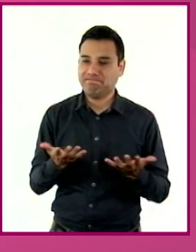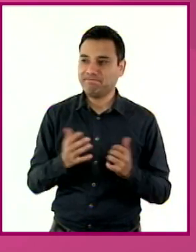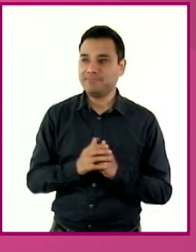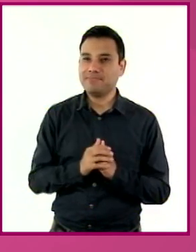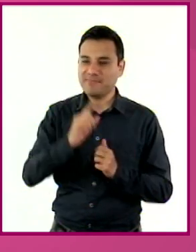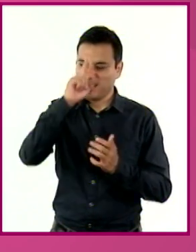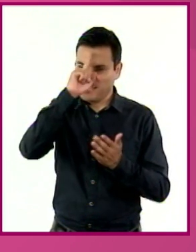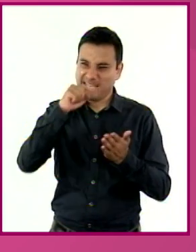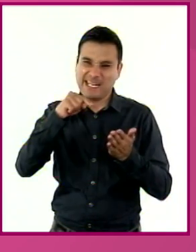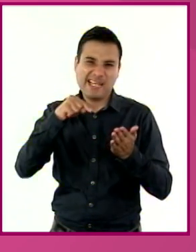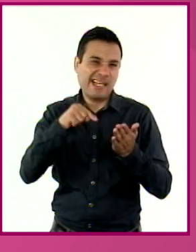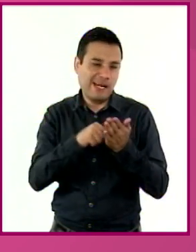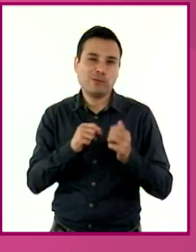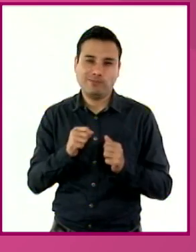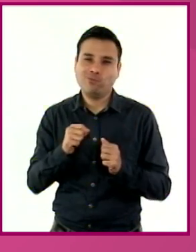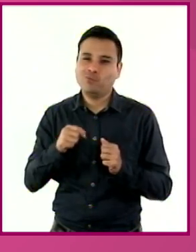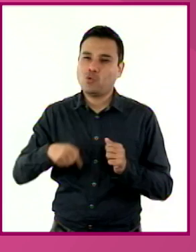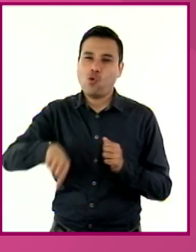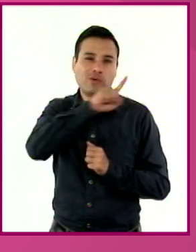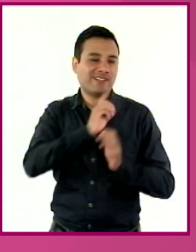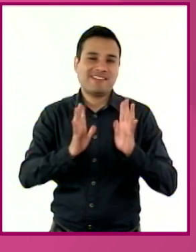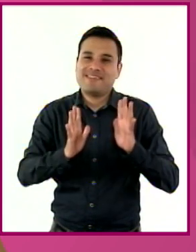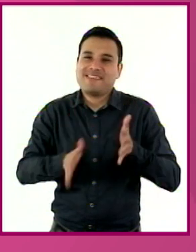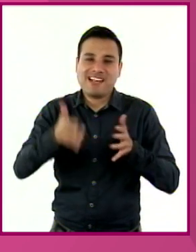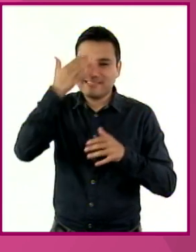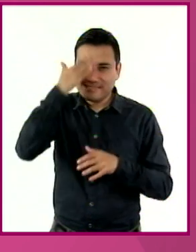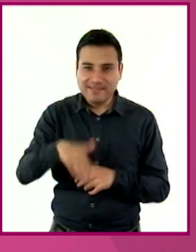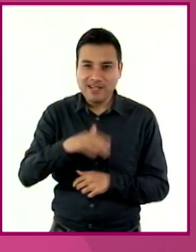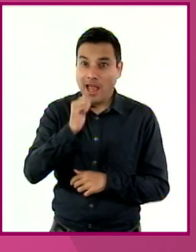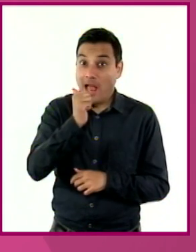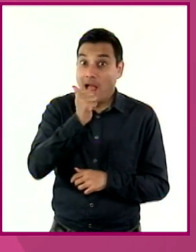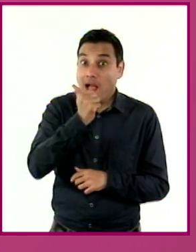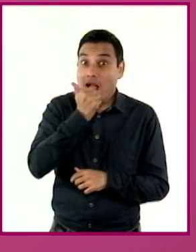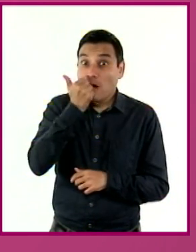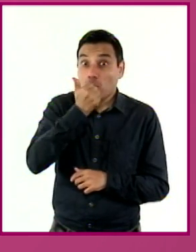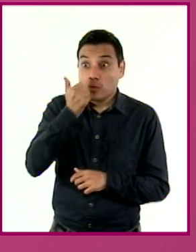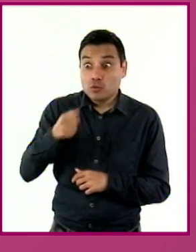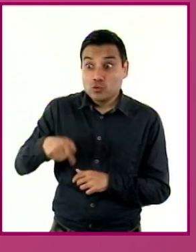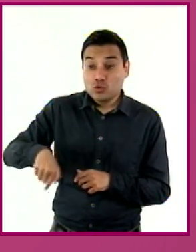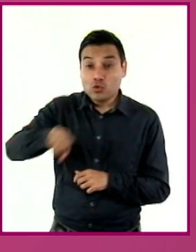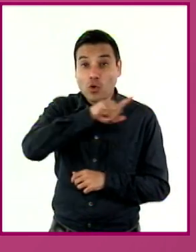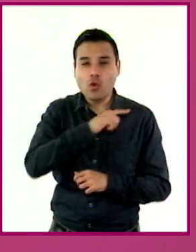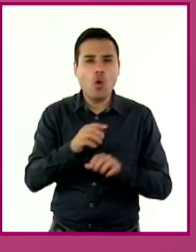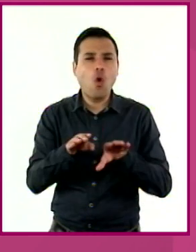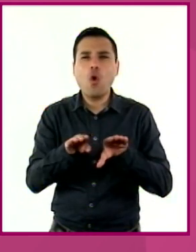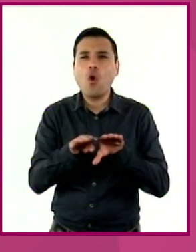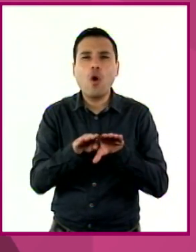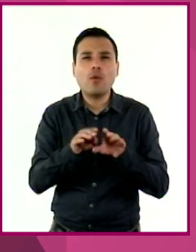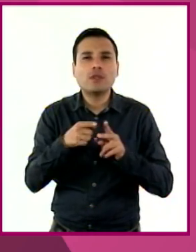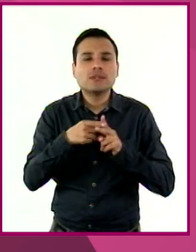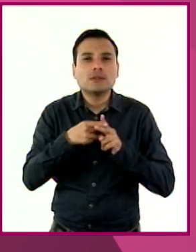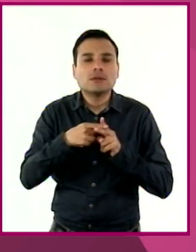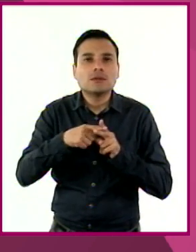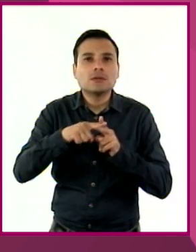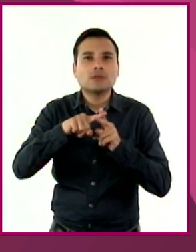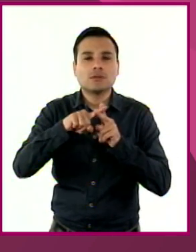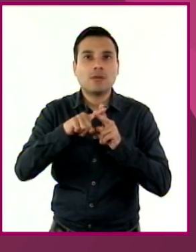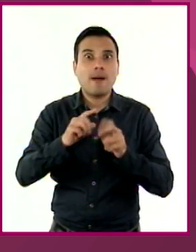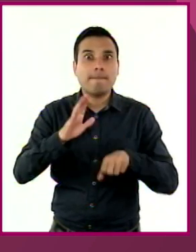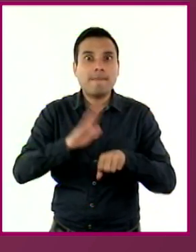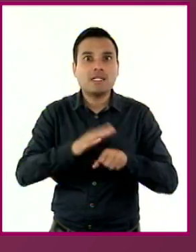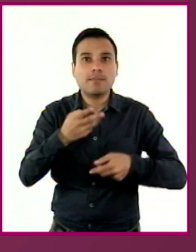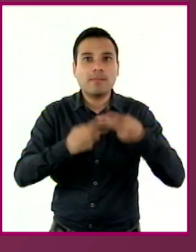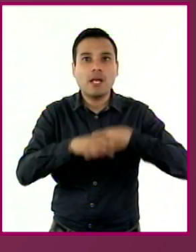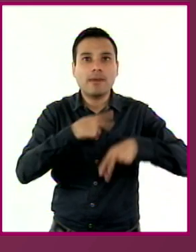podido percibir que nuestras niñas y niños en esta etapa comienzan a tener una mayor sudoración